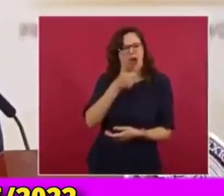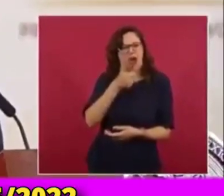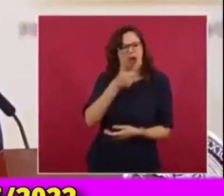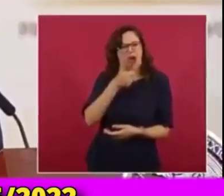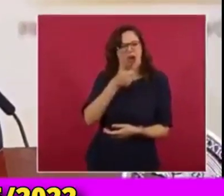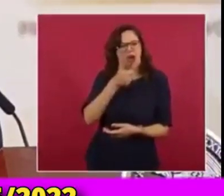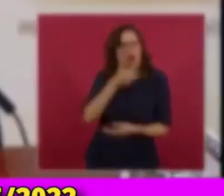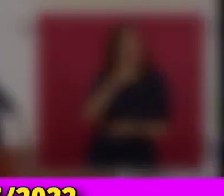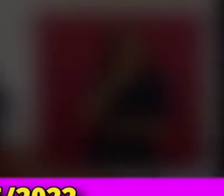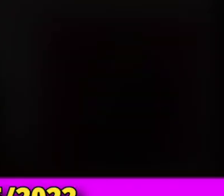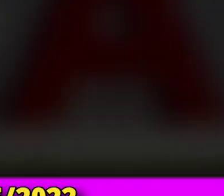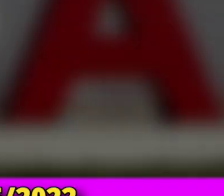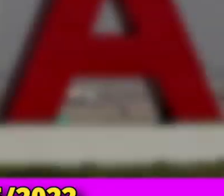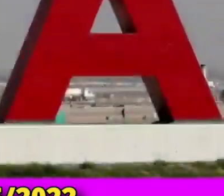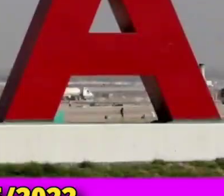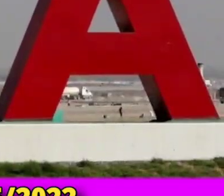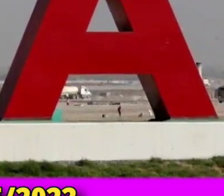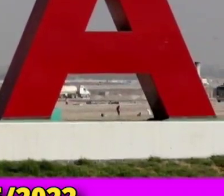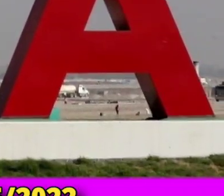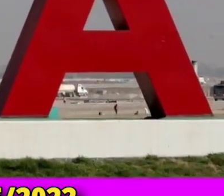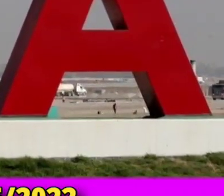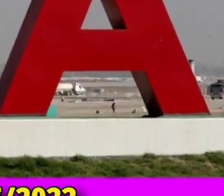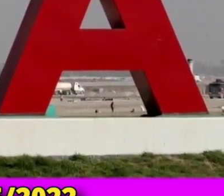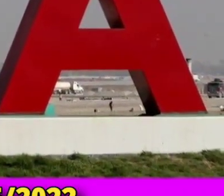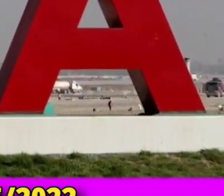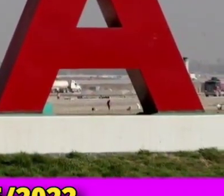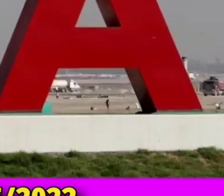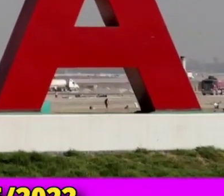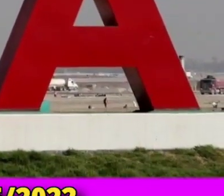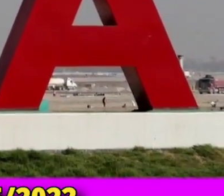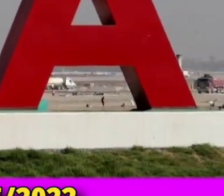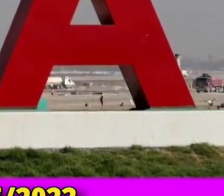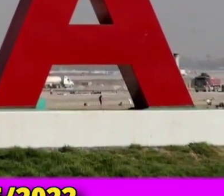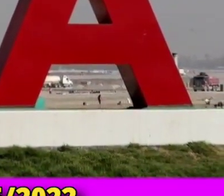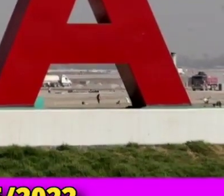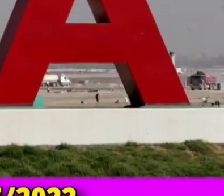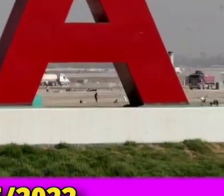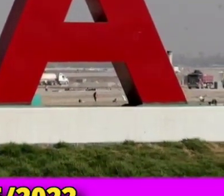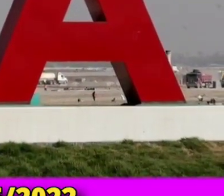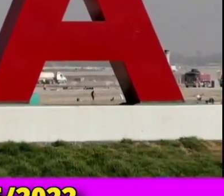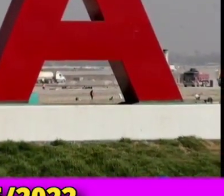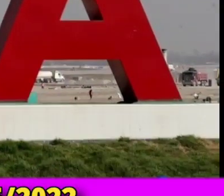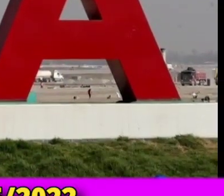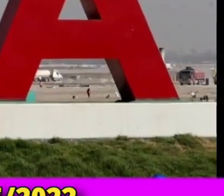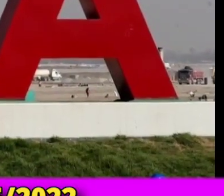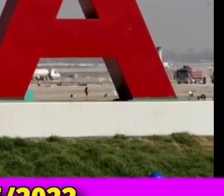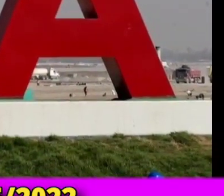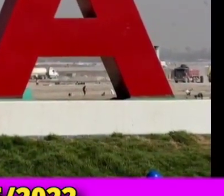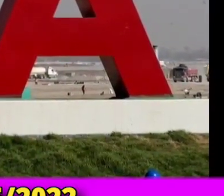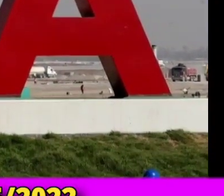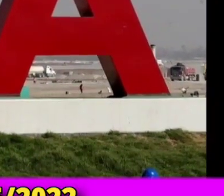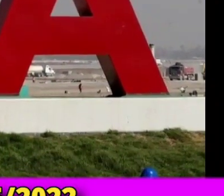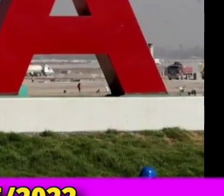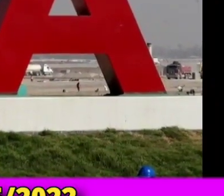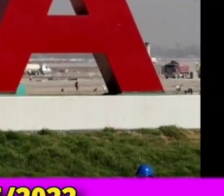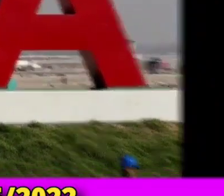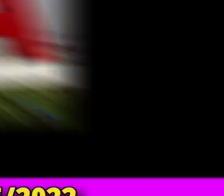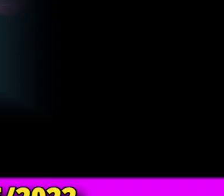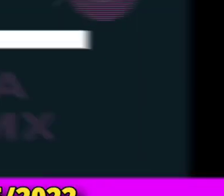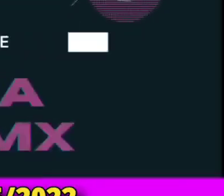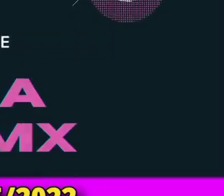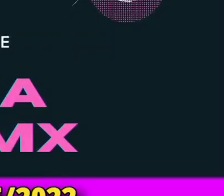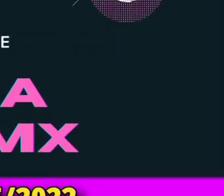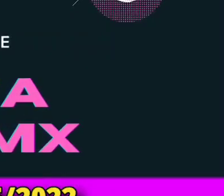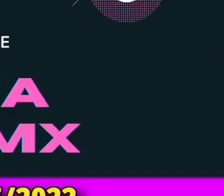pueblo es tonto por lo que dijo hoy sobre el aeropuerto que construyó el AIFA y que es un fracaso. Y aquí te lo cuento